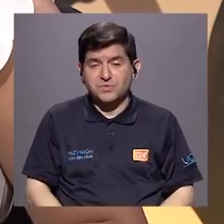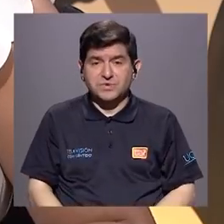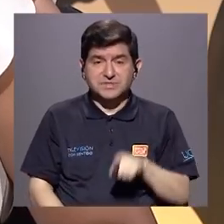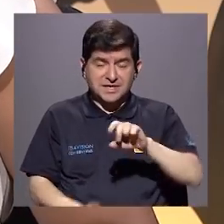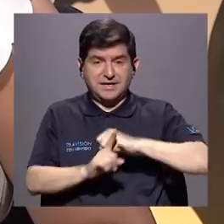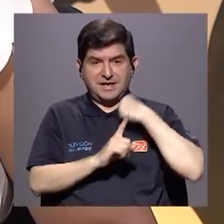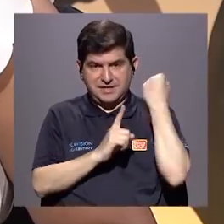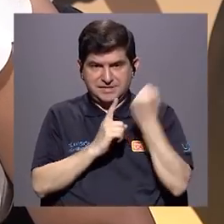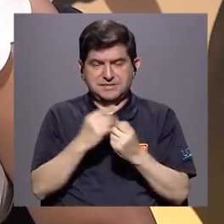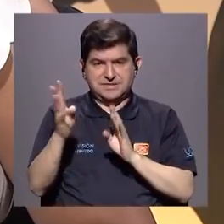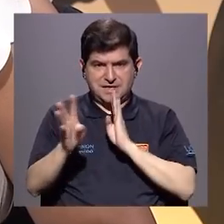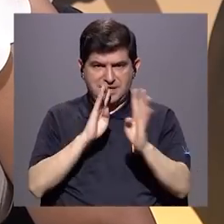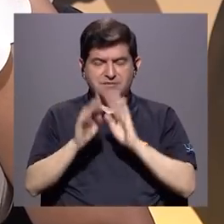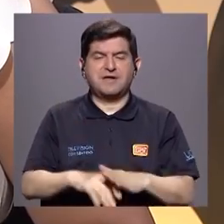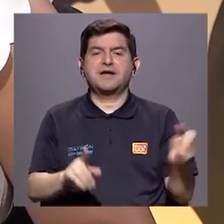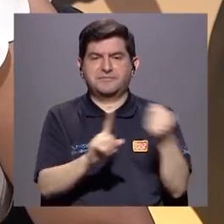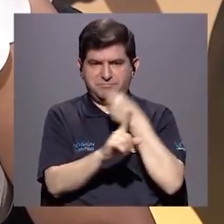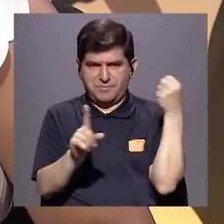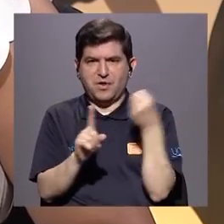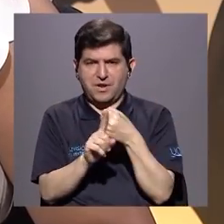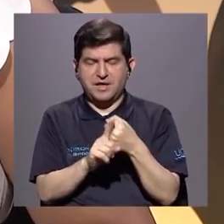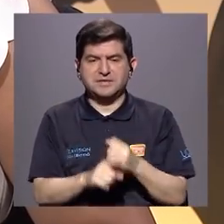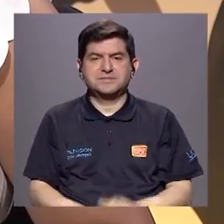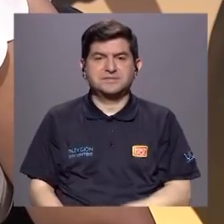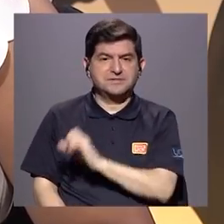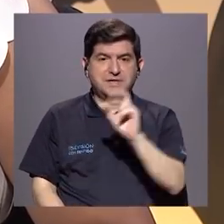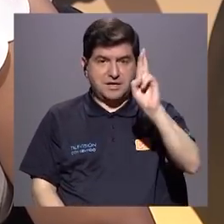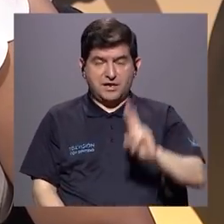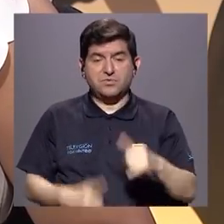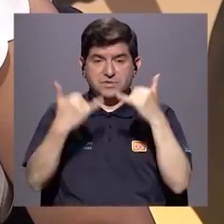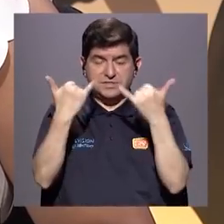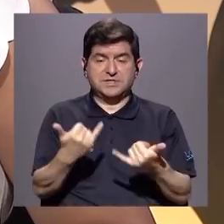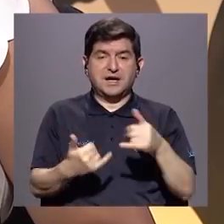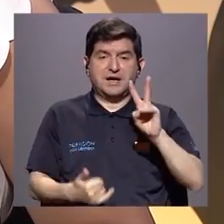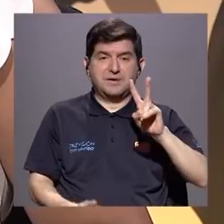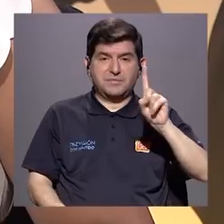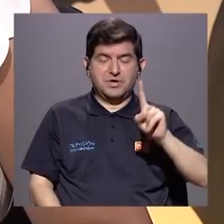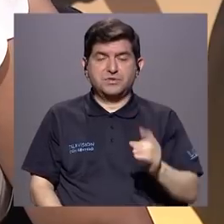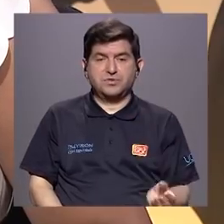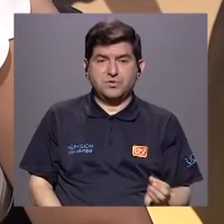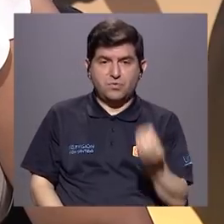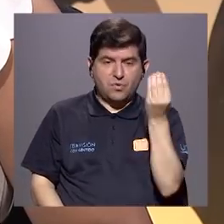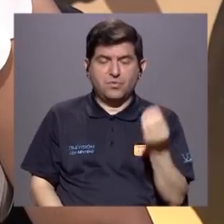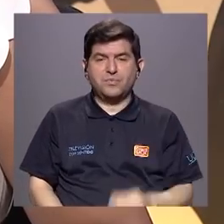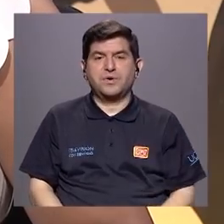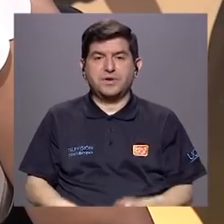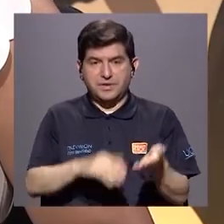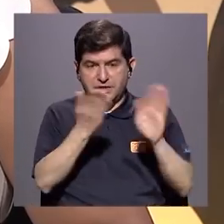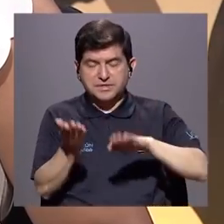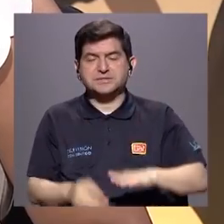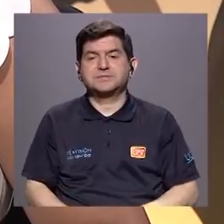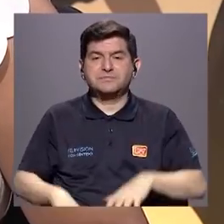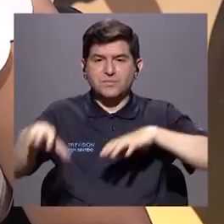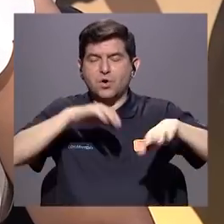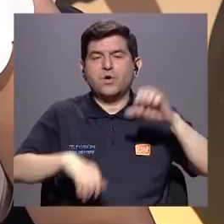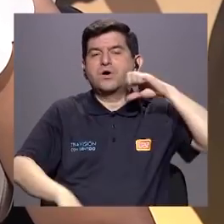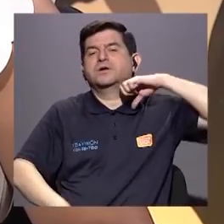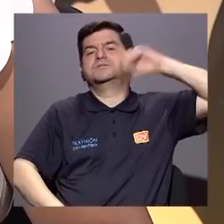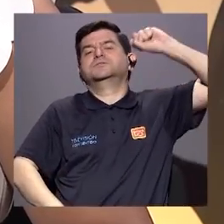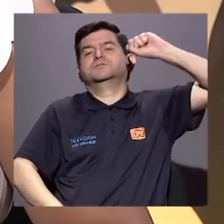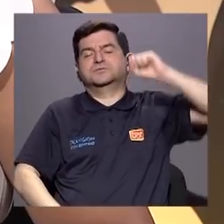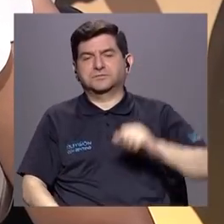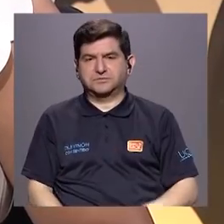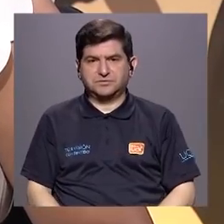esto que estamos hablando que es violencia y que solo en Costa Rica cobró la vida de 21 menores de edad por un acto de suicidio. Entonces estamos